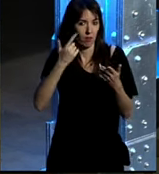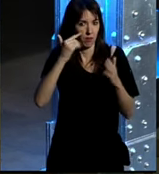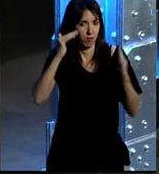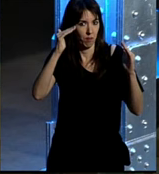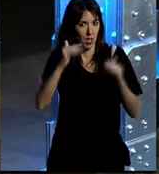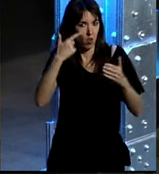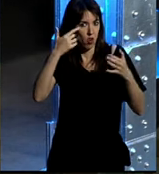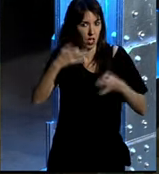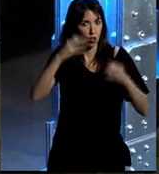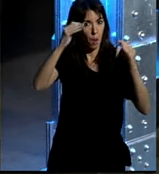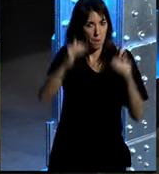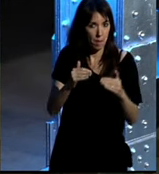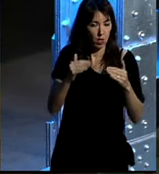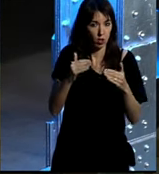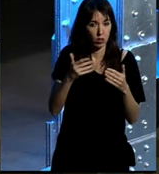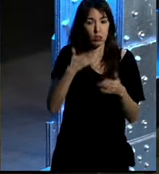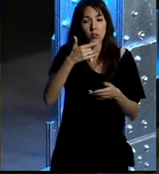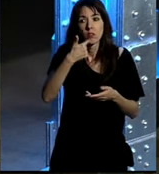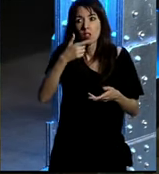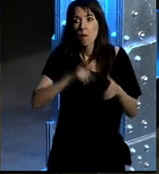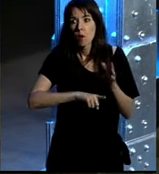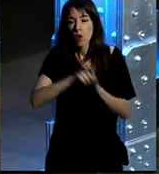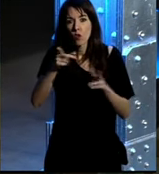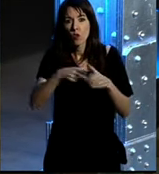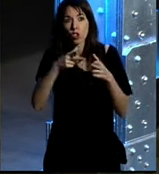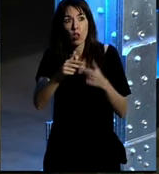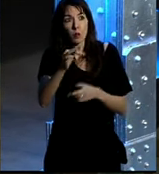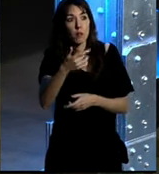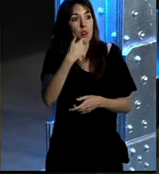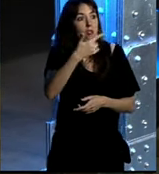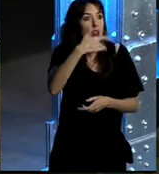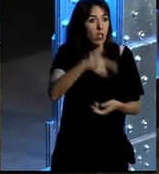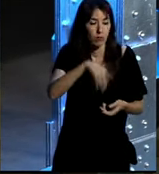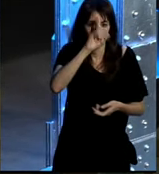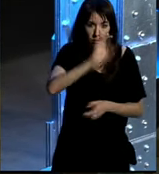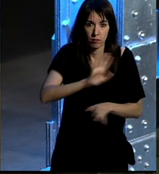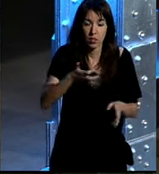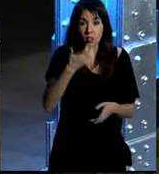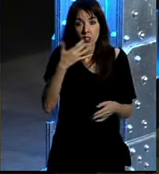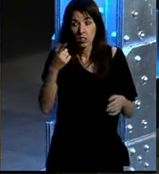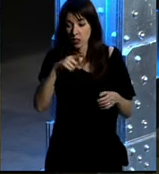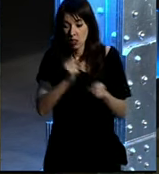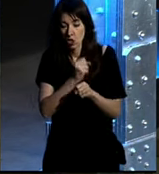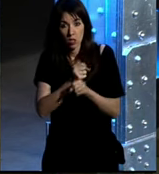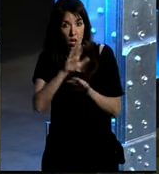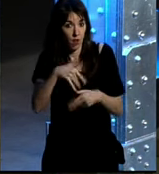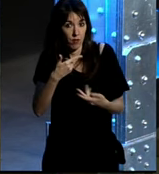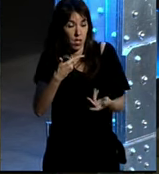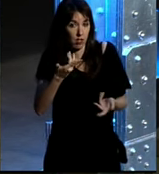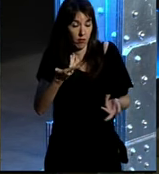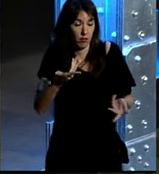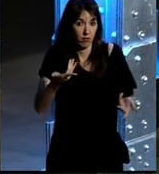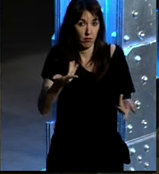riesgo y quien dice que la evolución social es buena no lo sé pero si no trabajamos en ello no lograremos